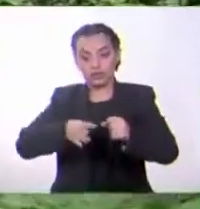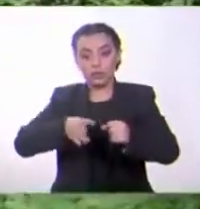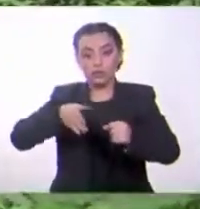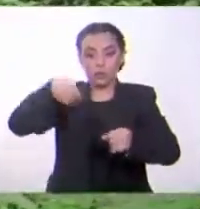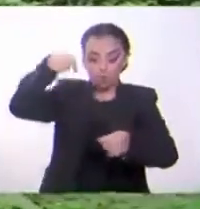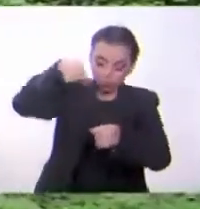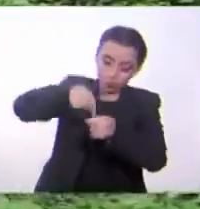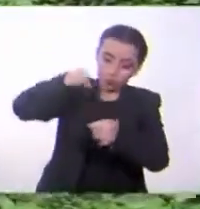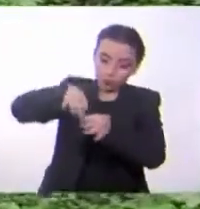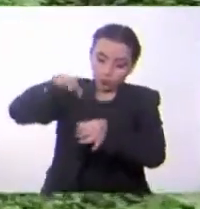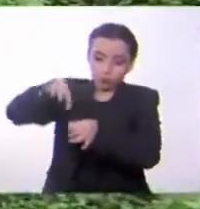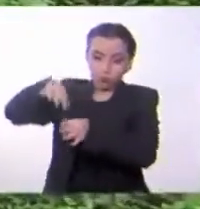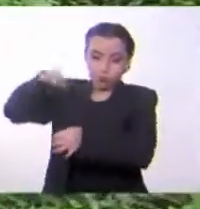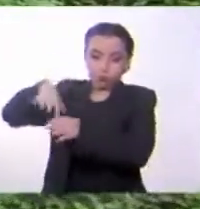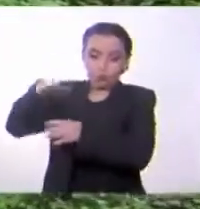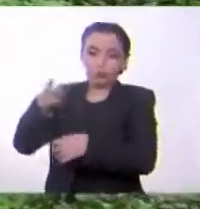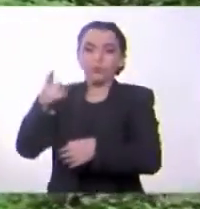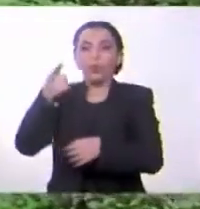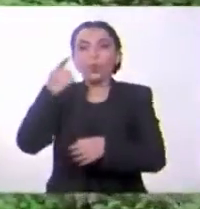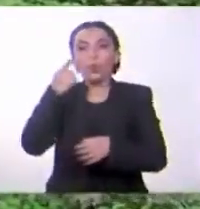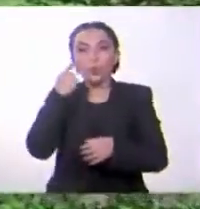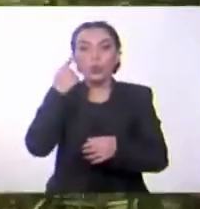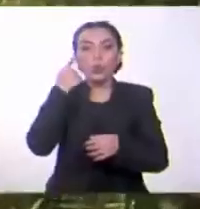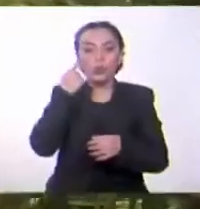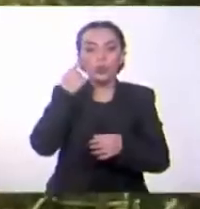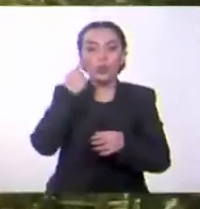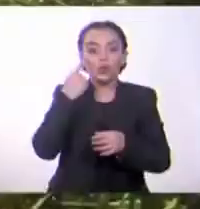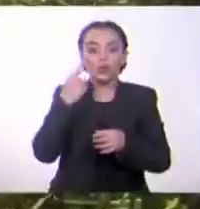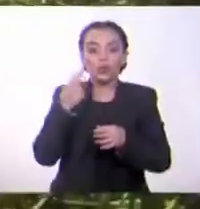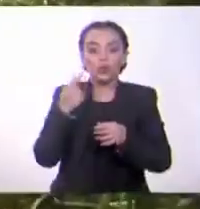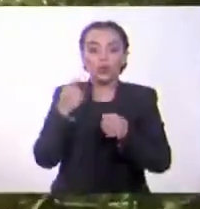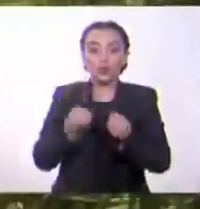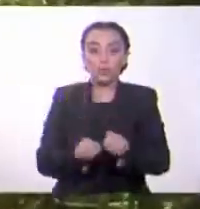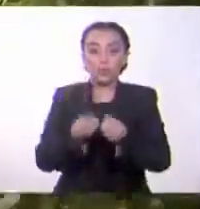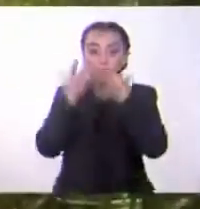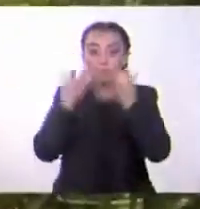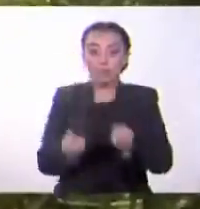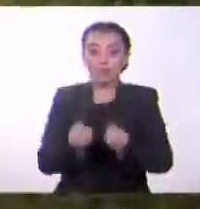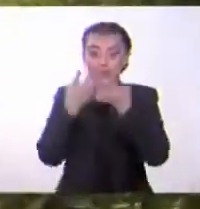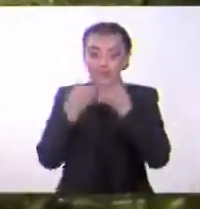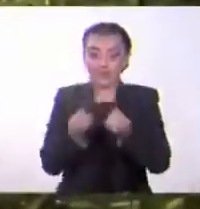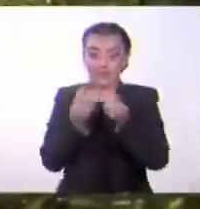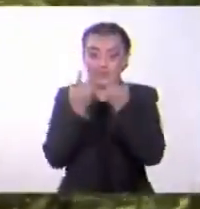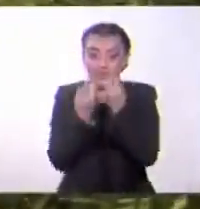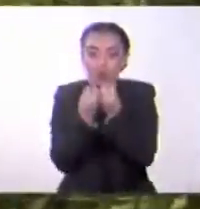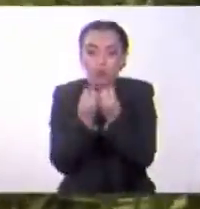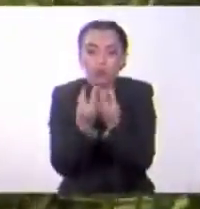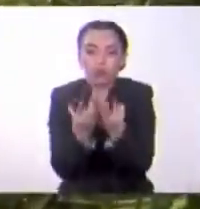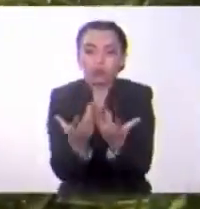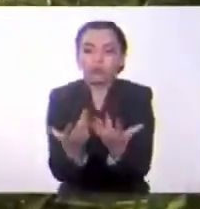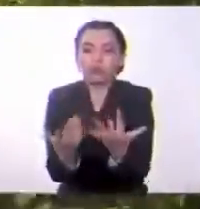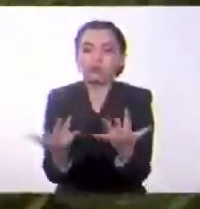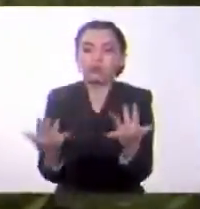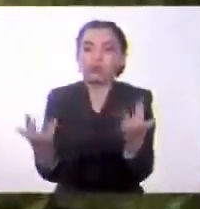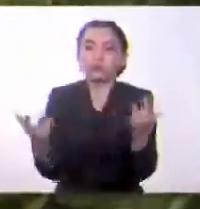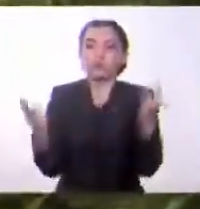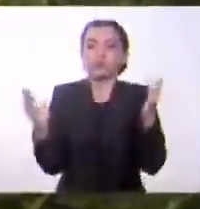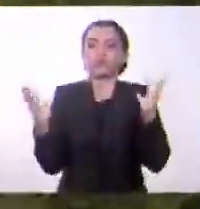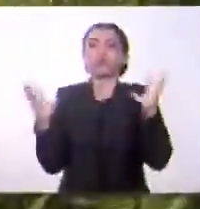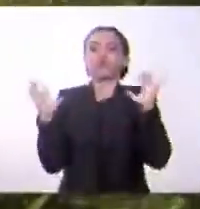se debe tener mucho cuidado, pues también pueden tornarse plantas invasoras ante su gran crecimiento. Bien,